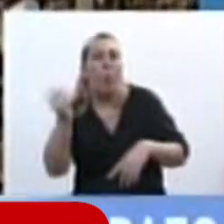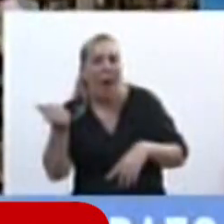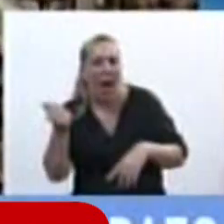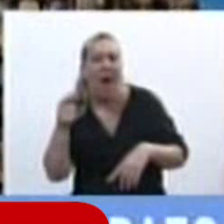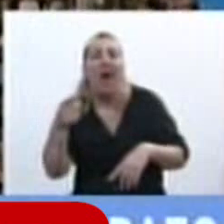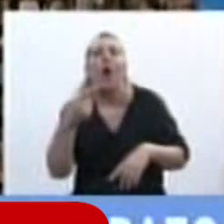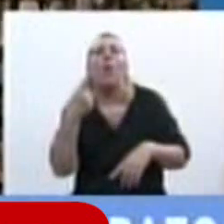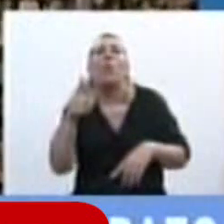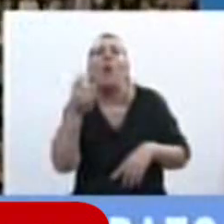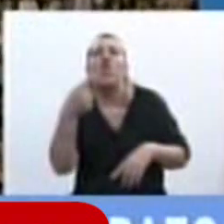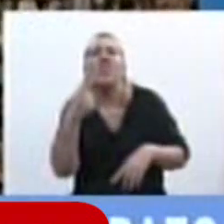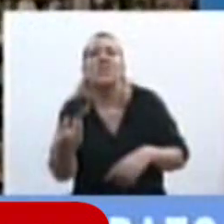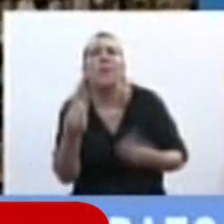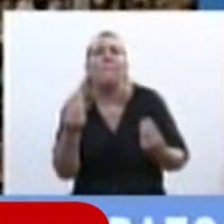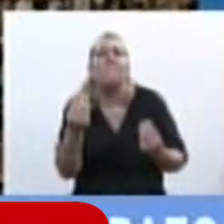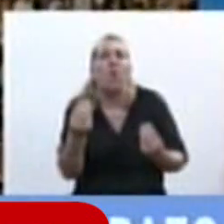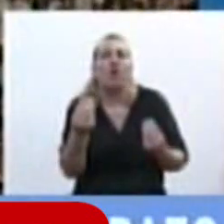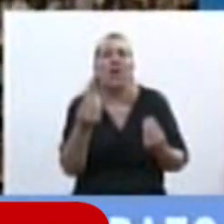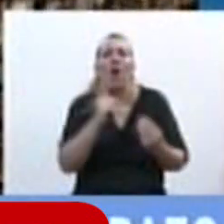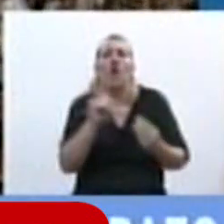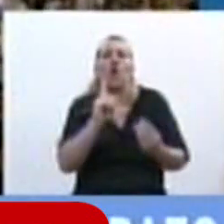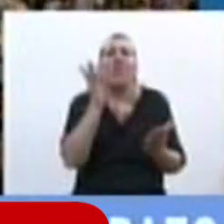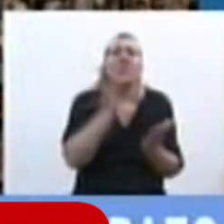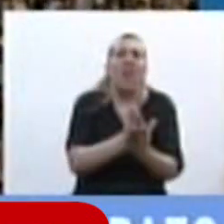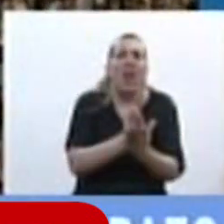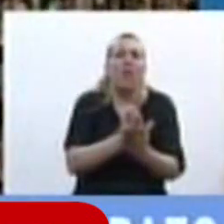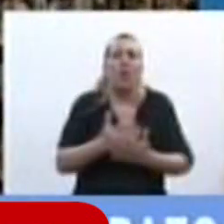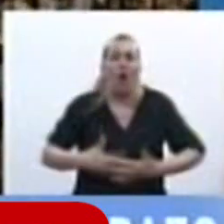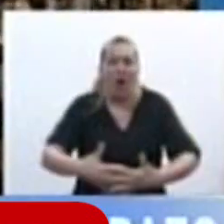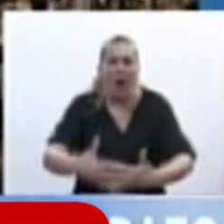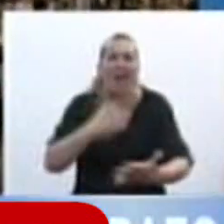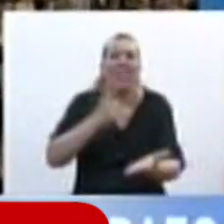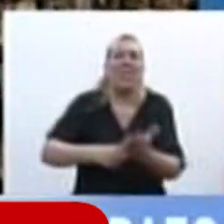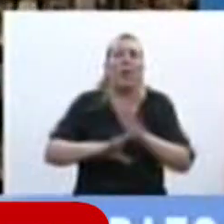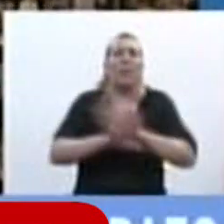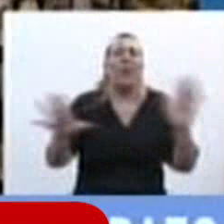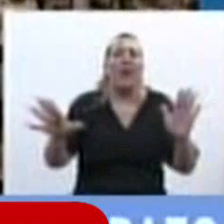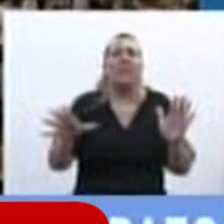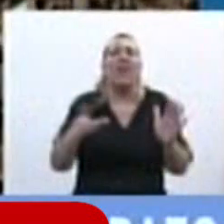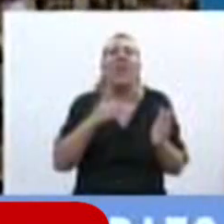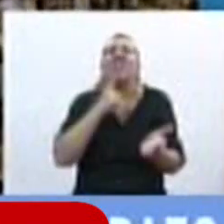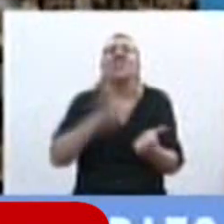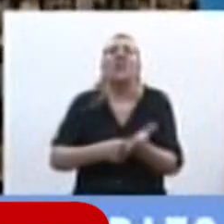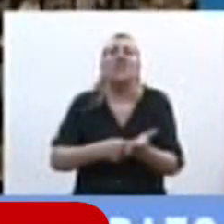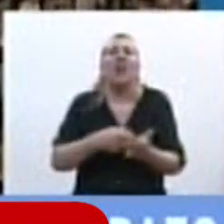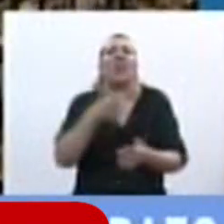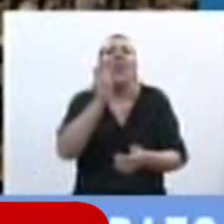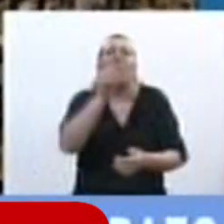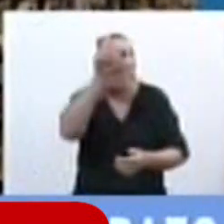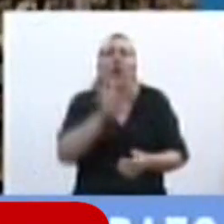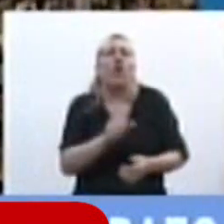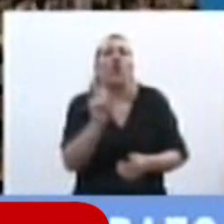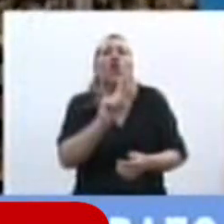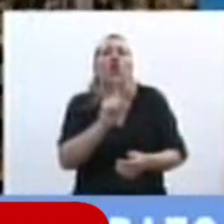cuando dice ¿por qué no debe ser un delito la interrupción voluntaria del embarazo decidida por quien no desea ser